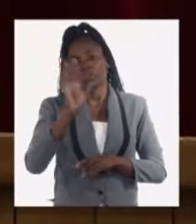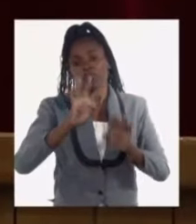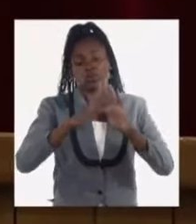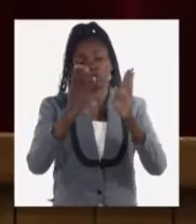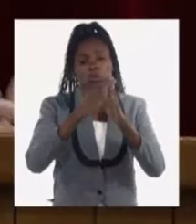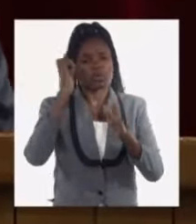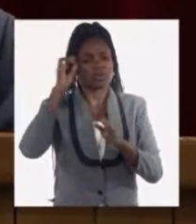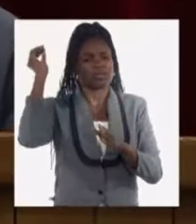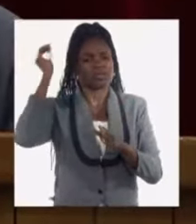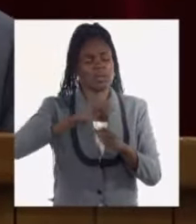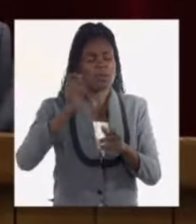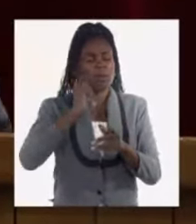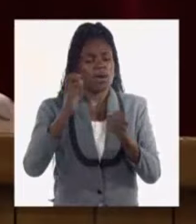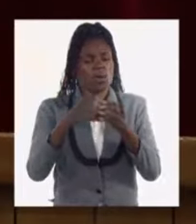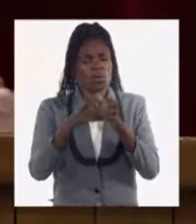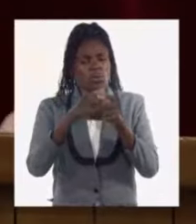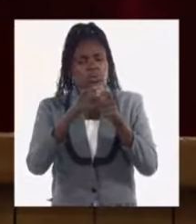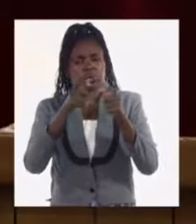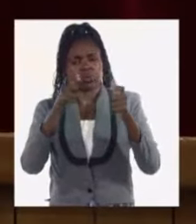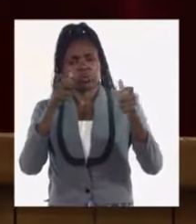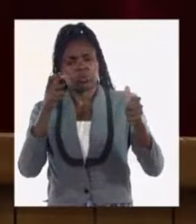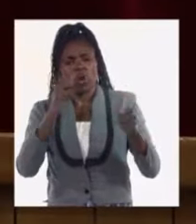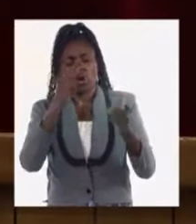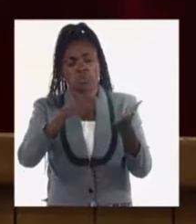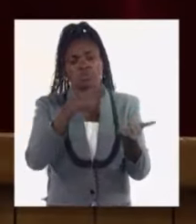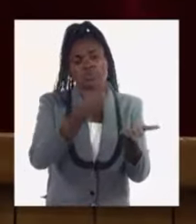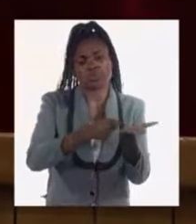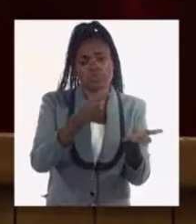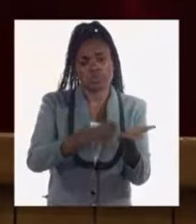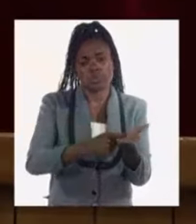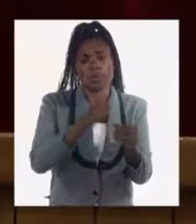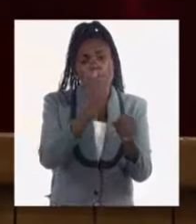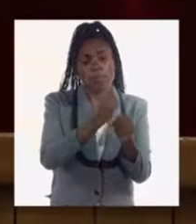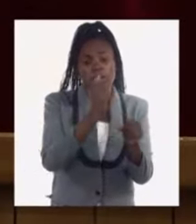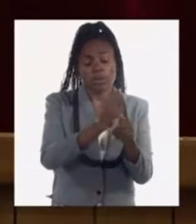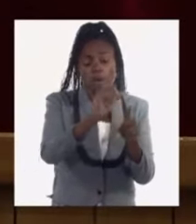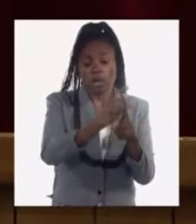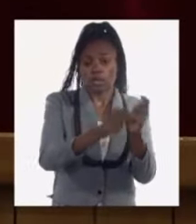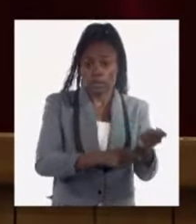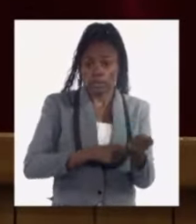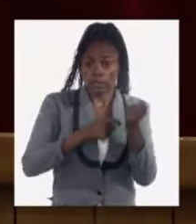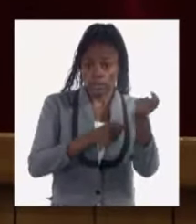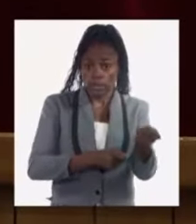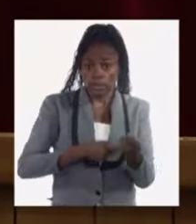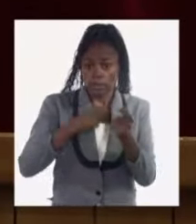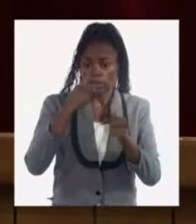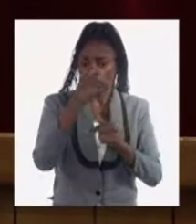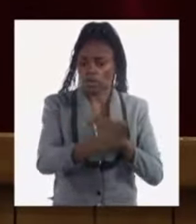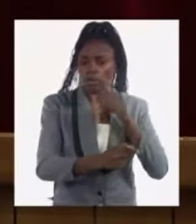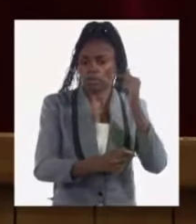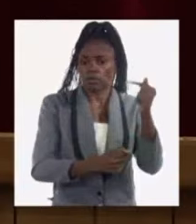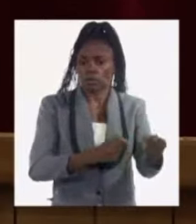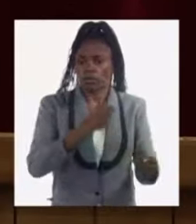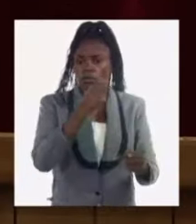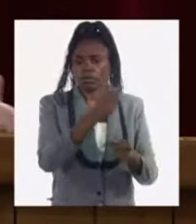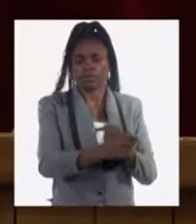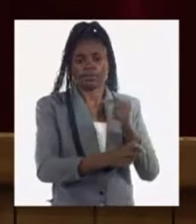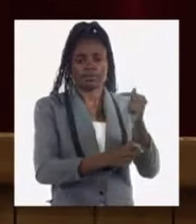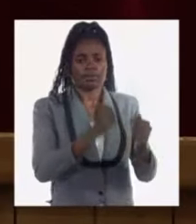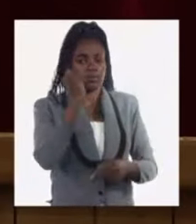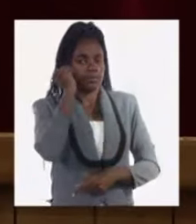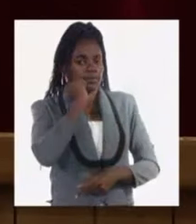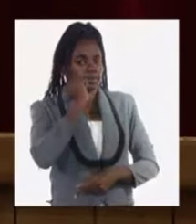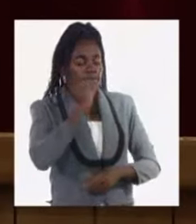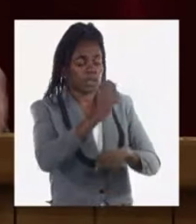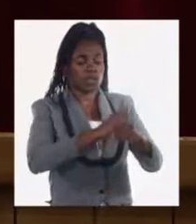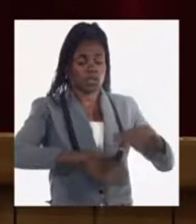sabemos que ha ido incrementándose lo que hay que pagar para trabajar en la agricultura diariamente. Además, por los